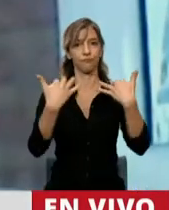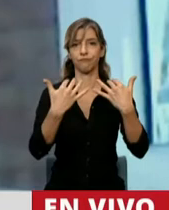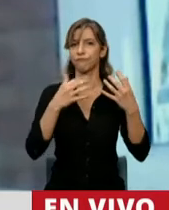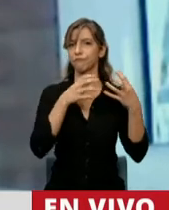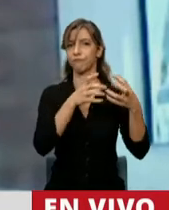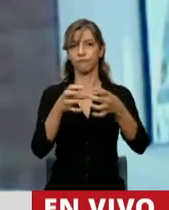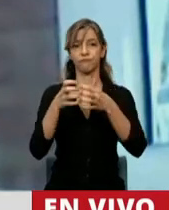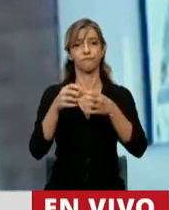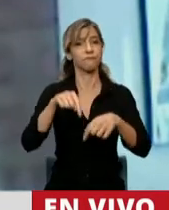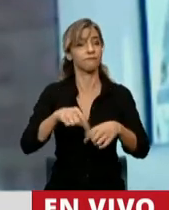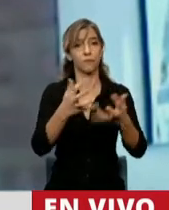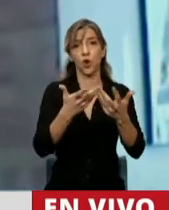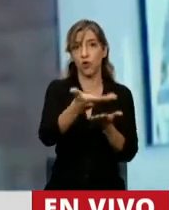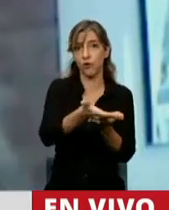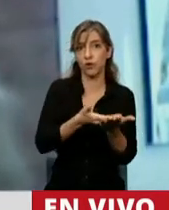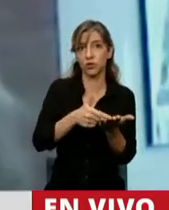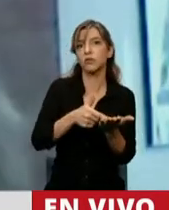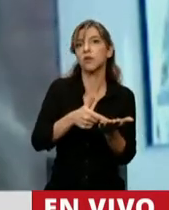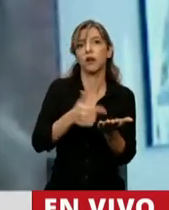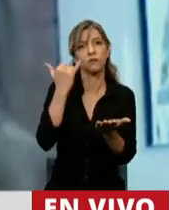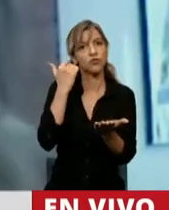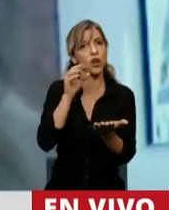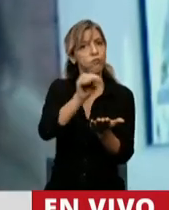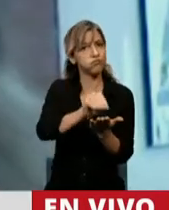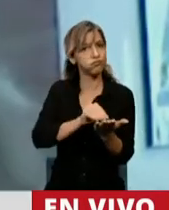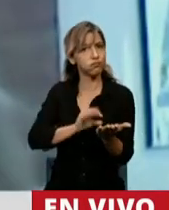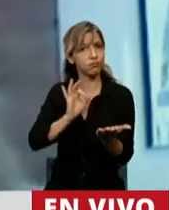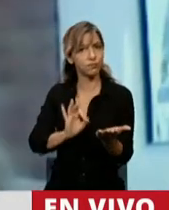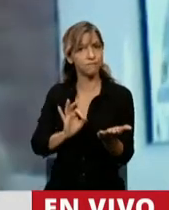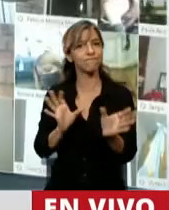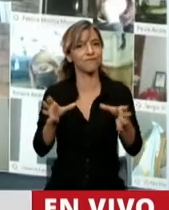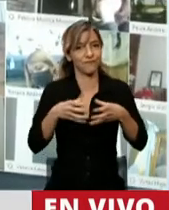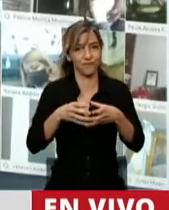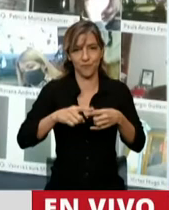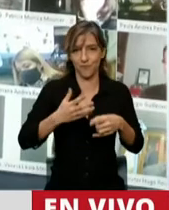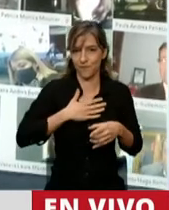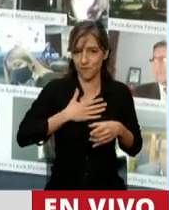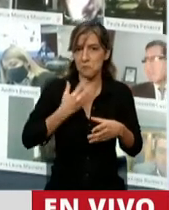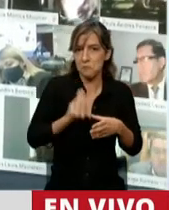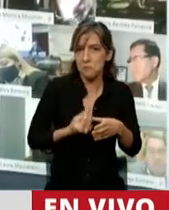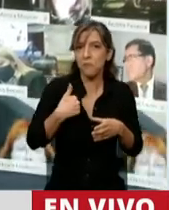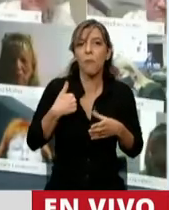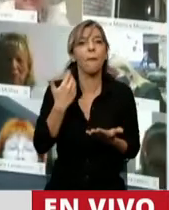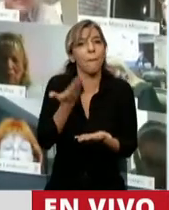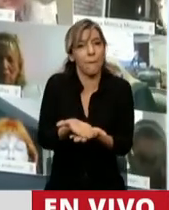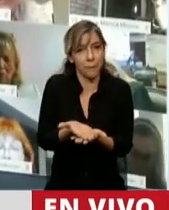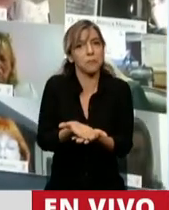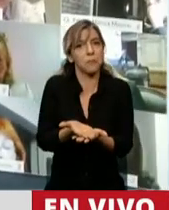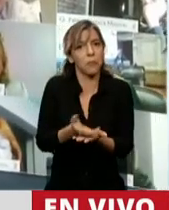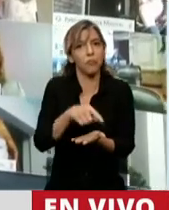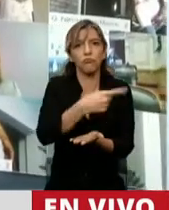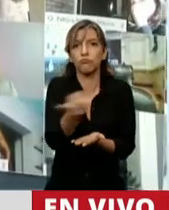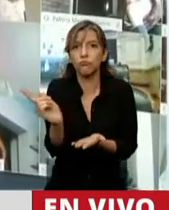un proyecto que tuvo la atención del interbloque que represento. Realmente de los 10 proyectos presentados, 7 fueron